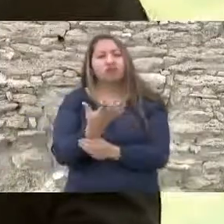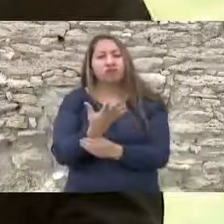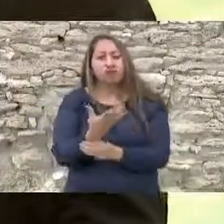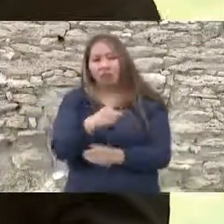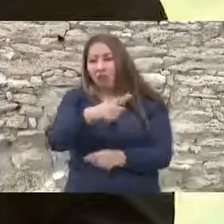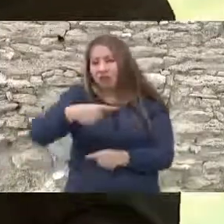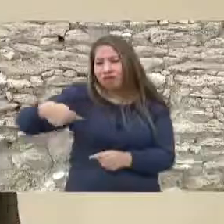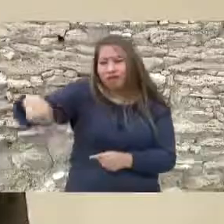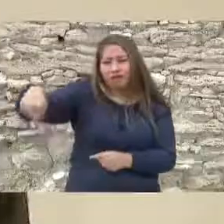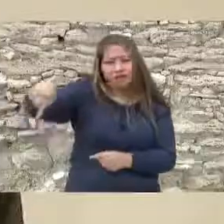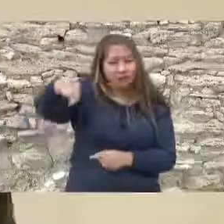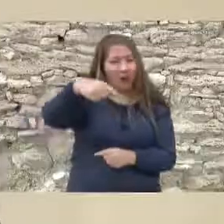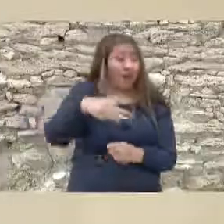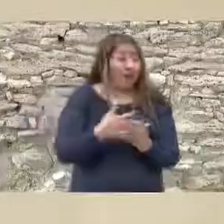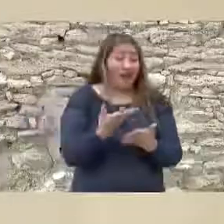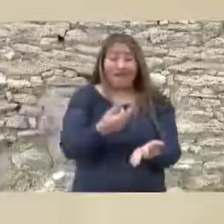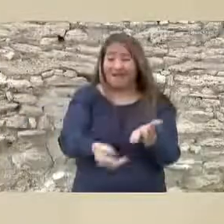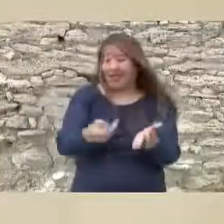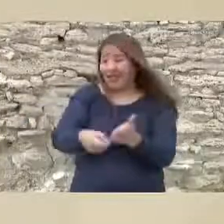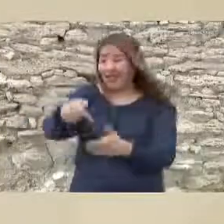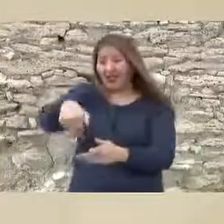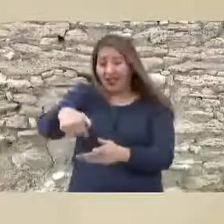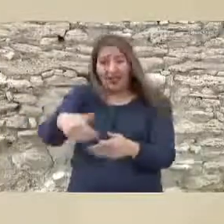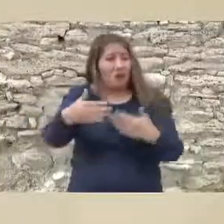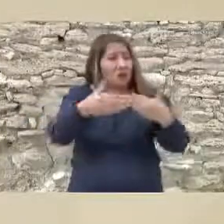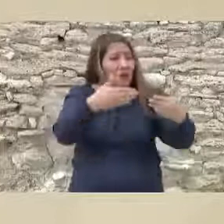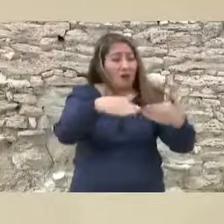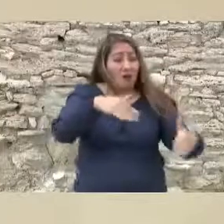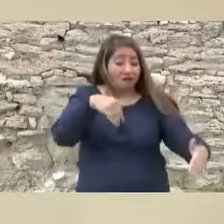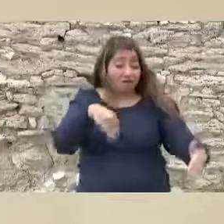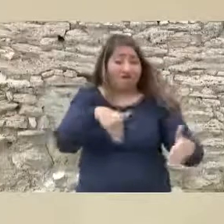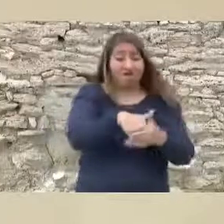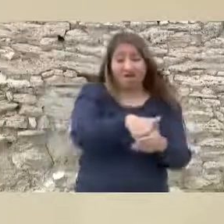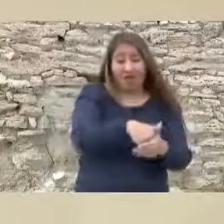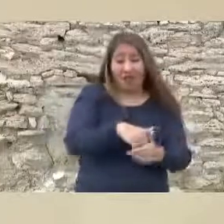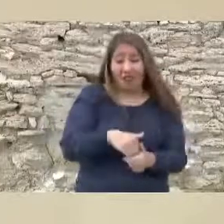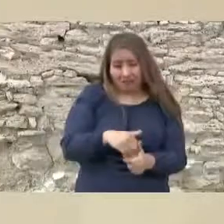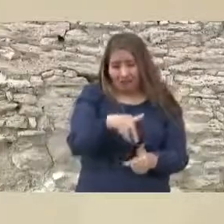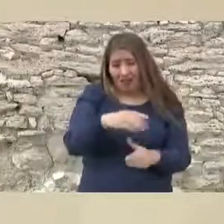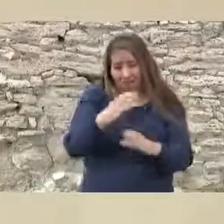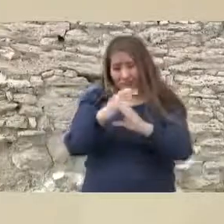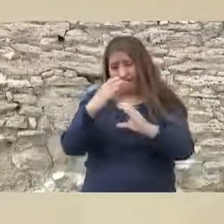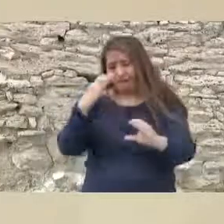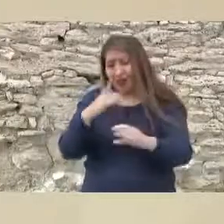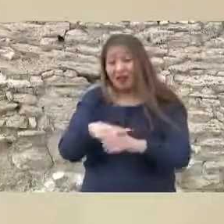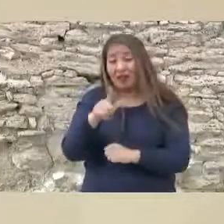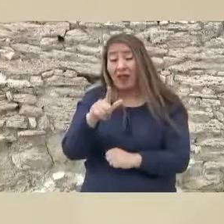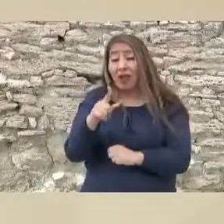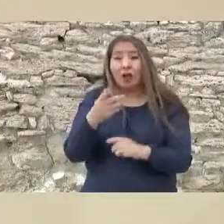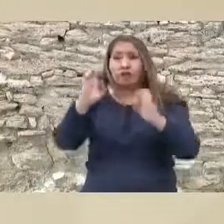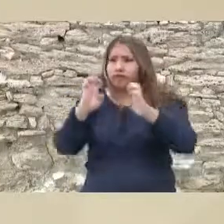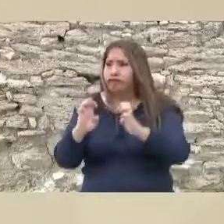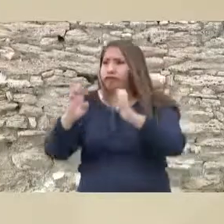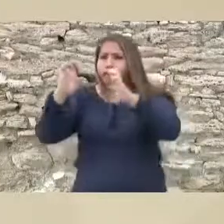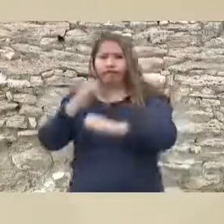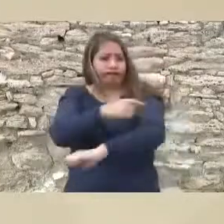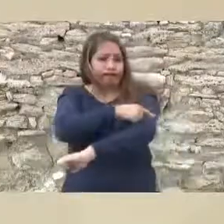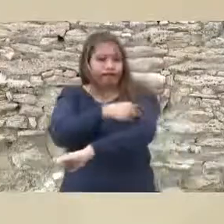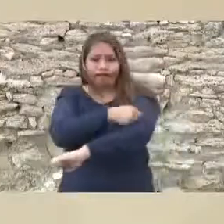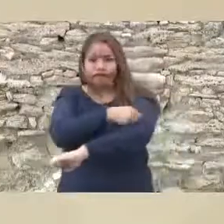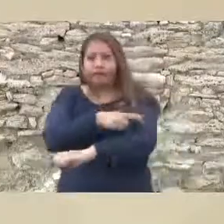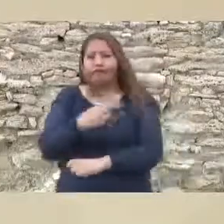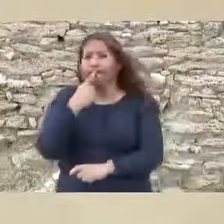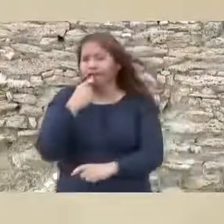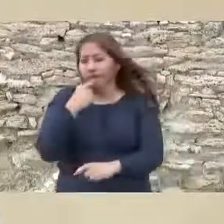urbanas que hacían mucha falta, como la moderna central camionera y el edificio de la Cruz Roja, que en unos días más